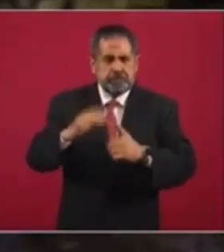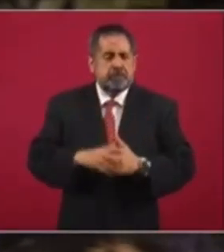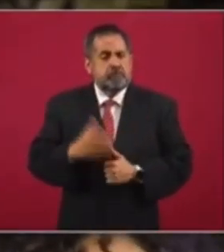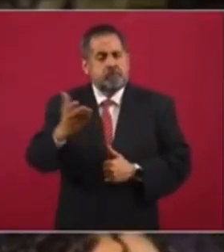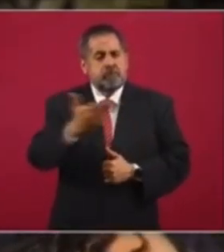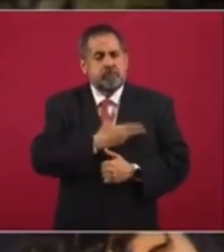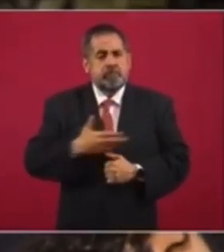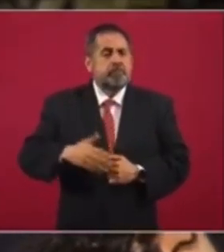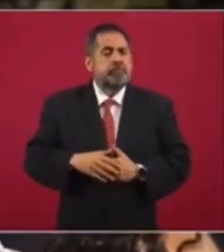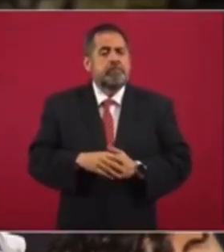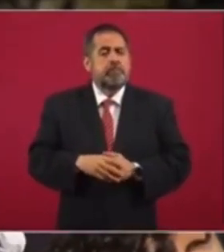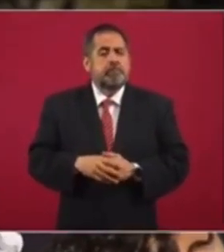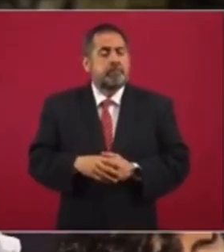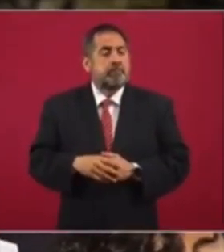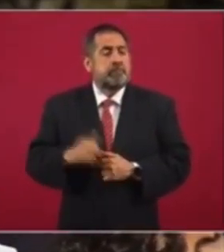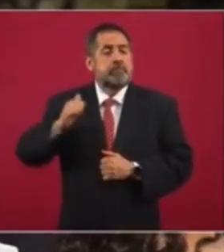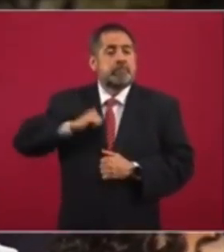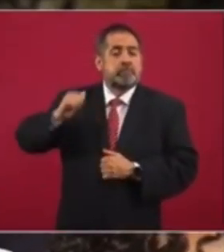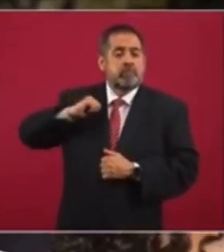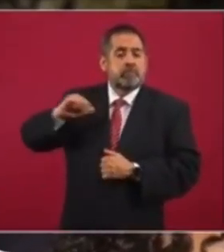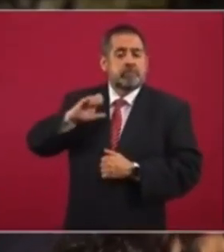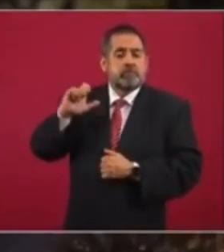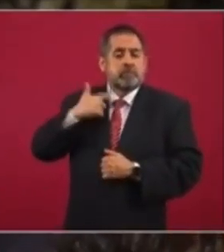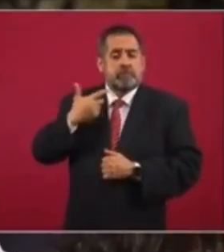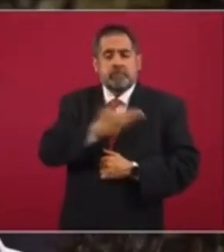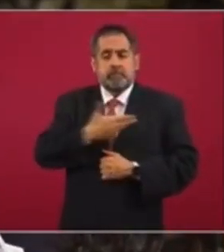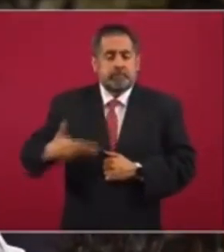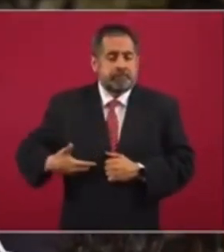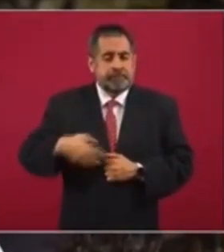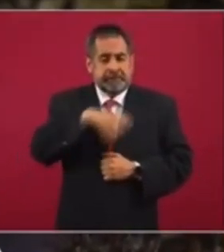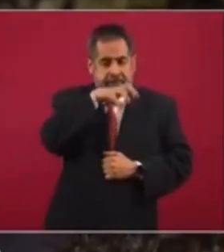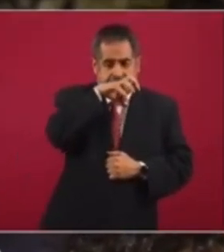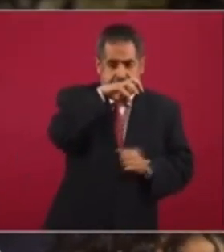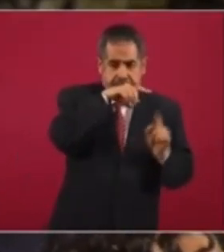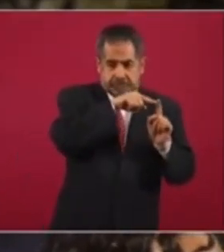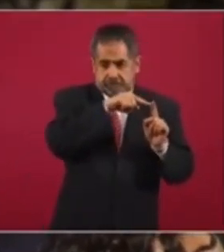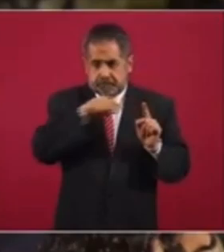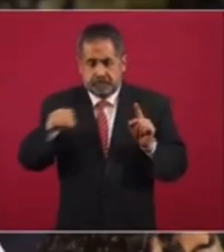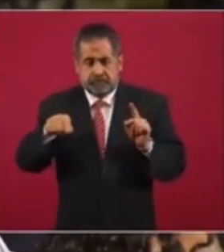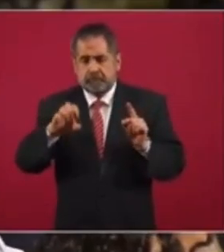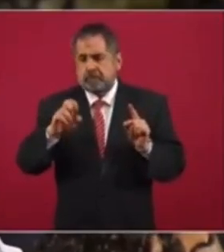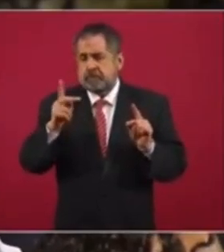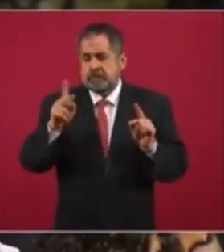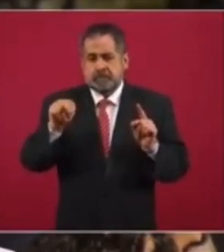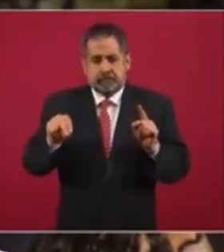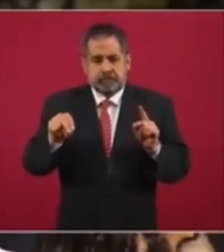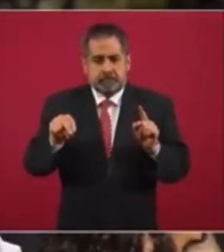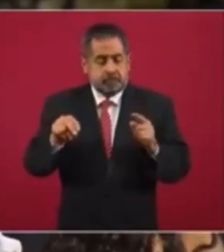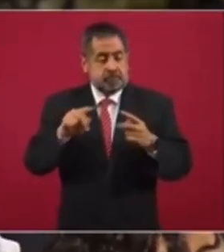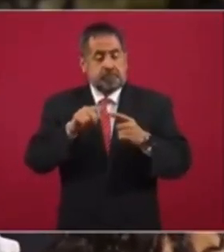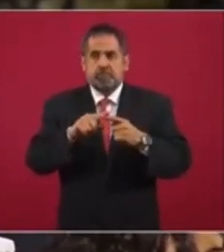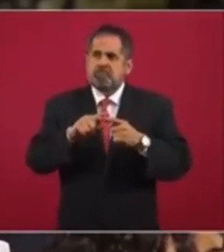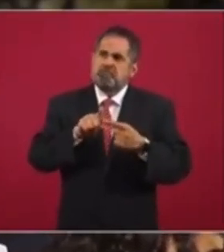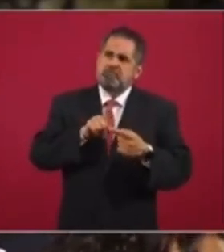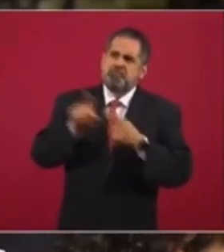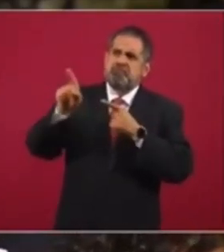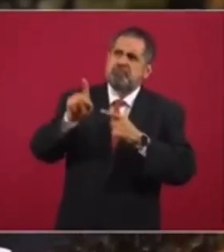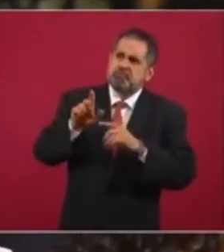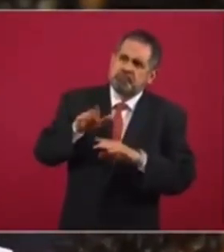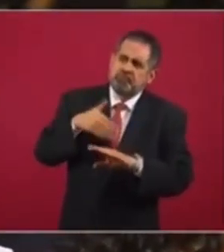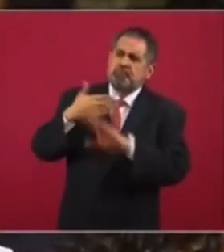Desde los gobiernos de Gustavo Díaz Ordaz y hasta Enrique Peña Nieto, ofender al presidente de la República